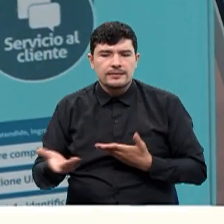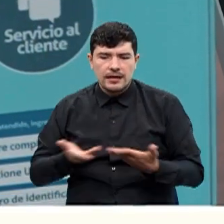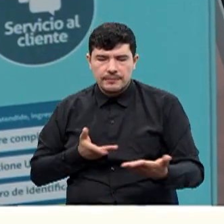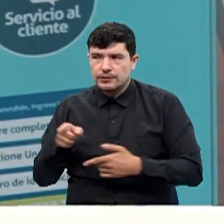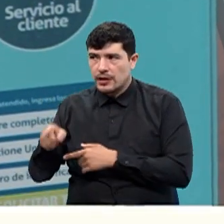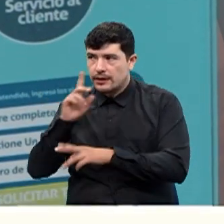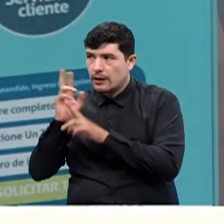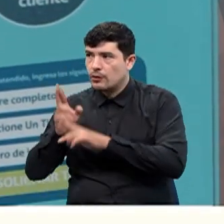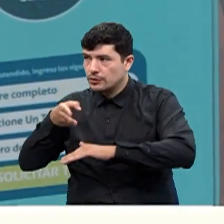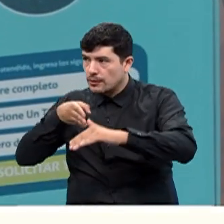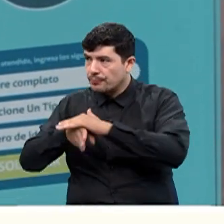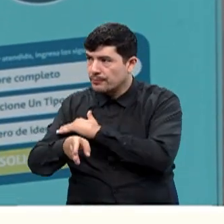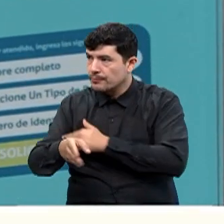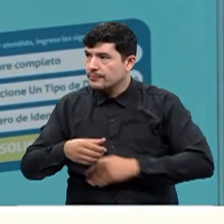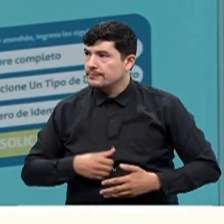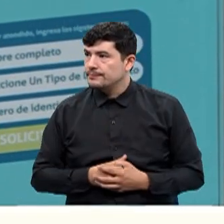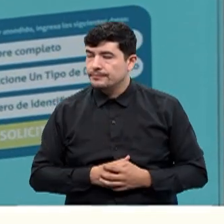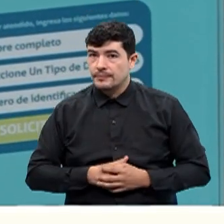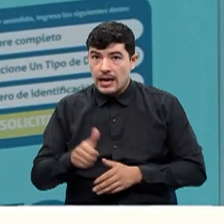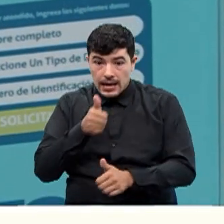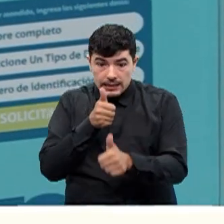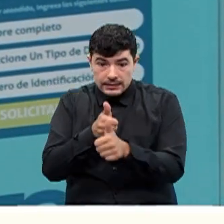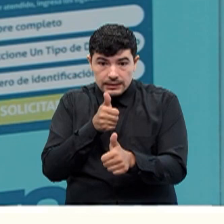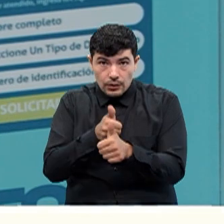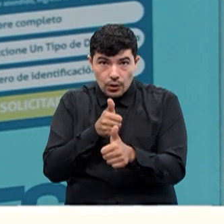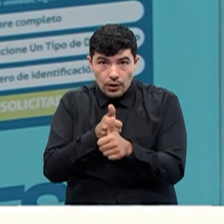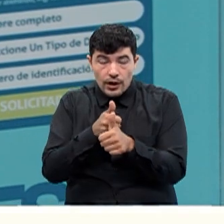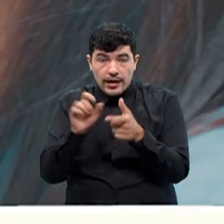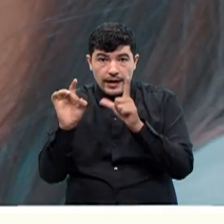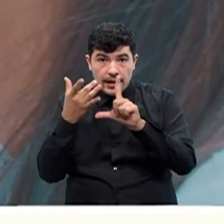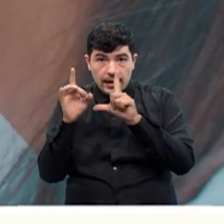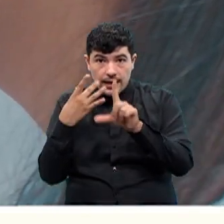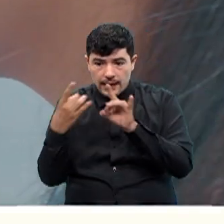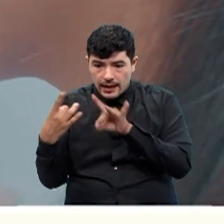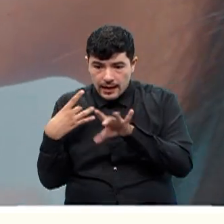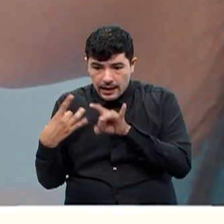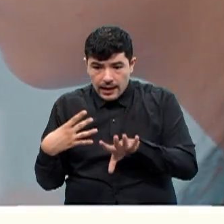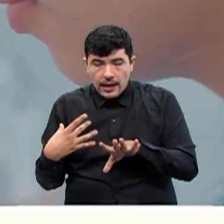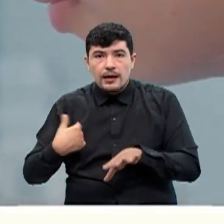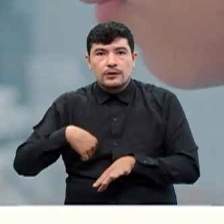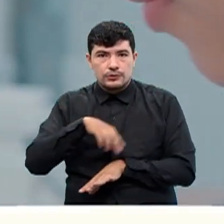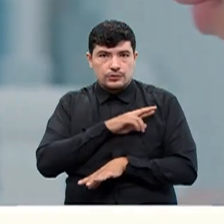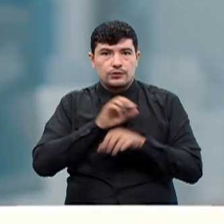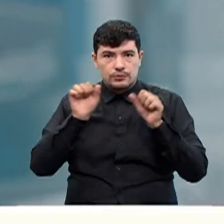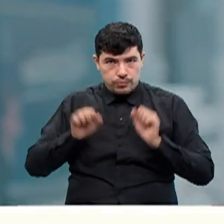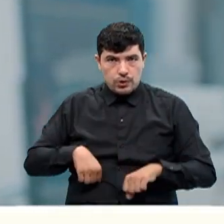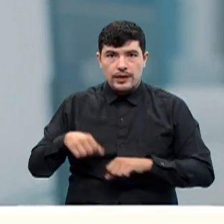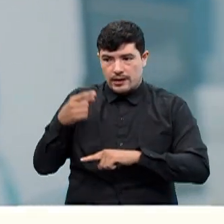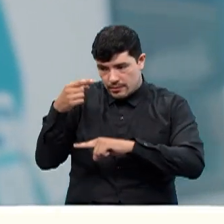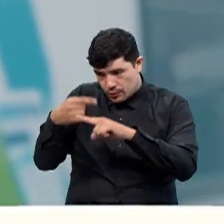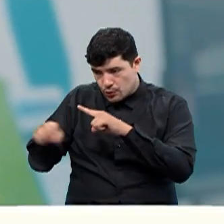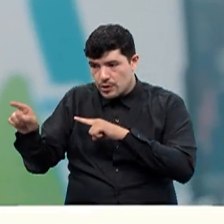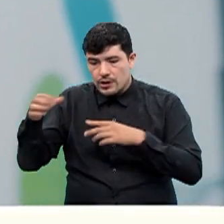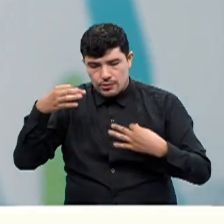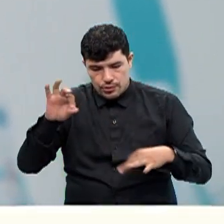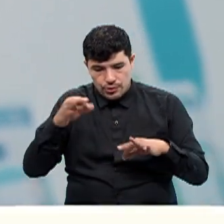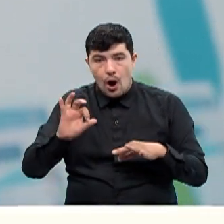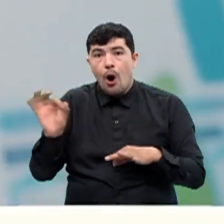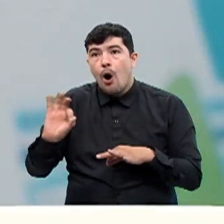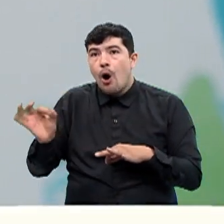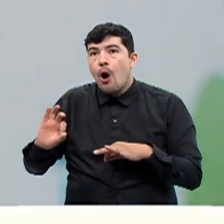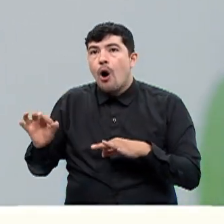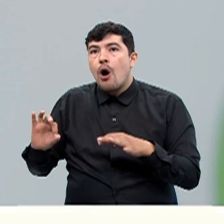Esta plataforma de asesor en línea web también nos permite enviar facturas como archivos adjuntos o compartir